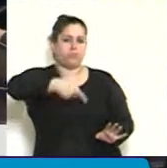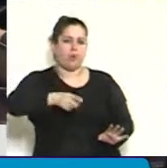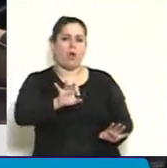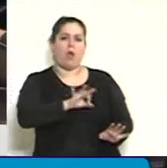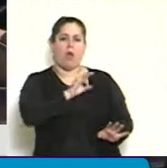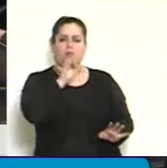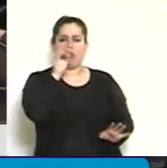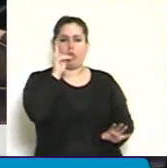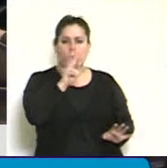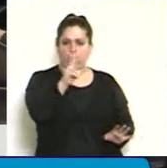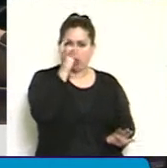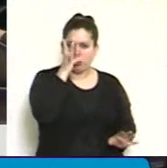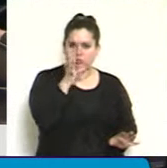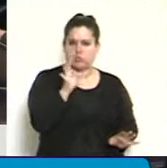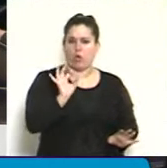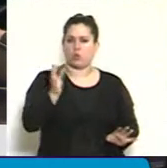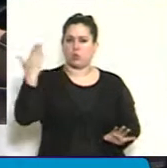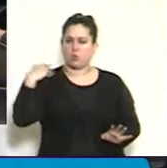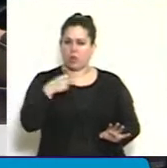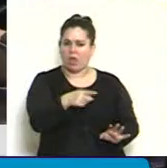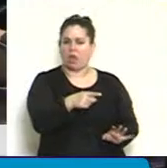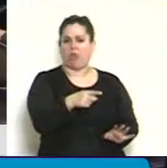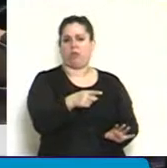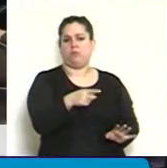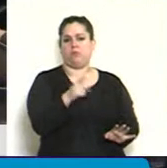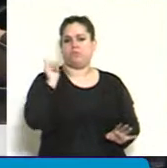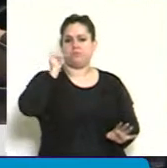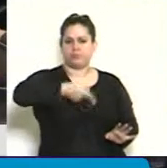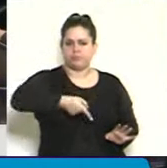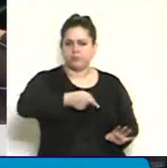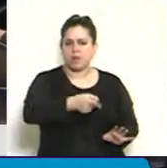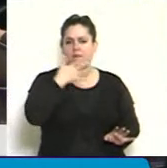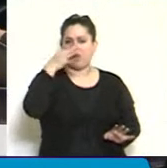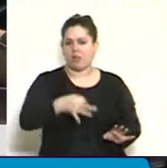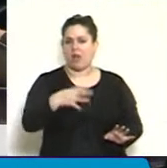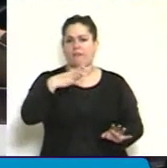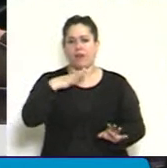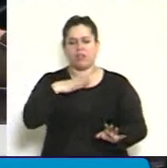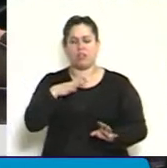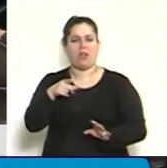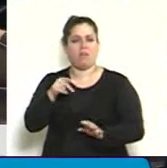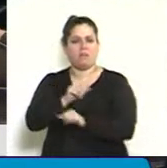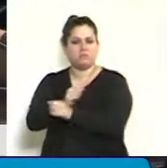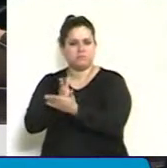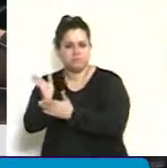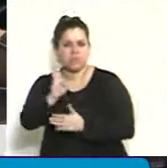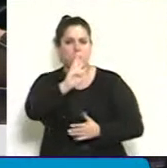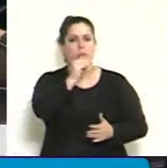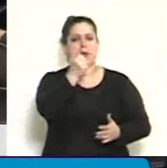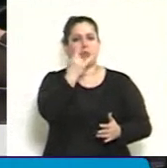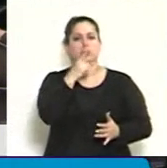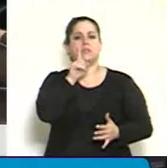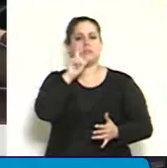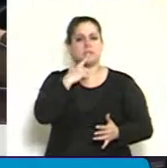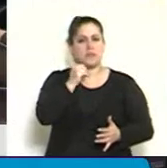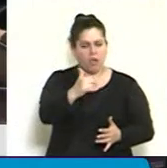2012 dejando sin imputación a Pacagnini y a Bautista. A